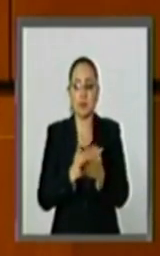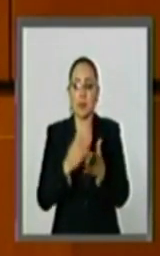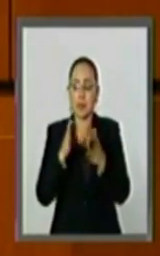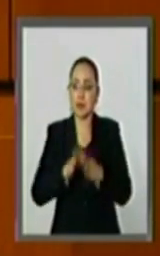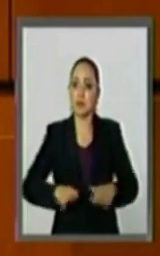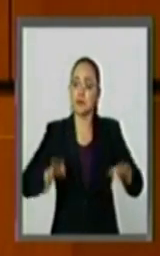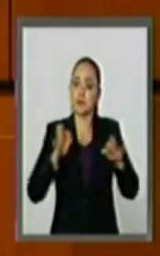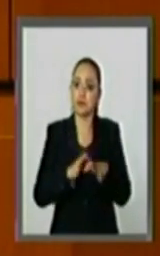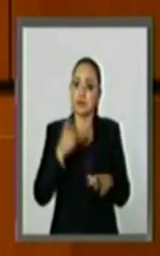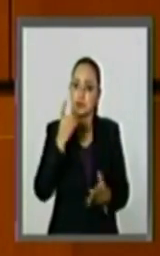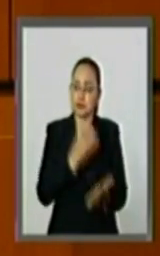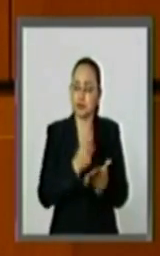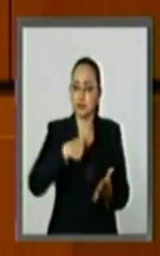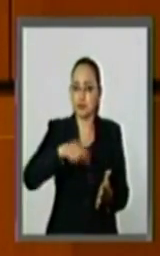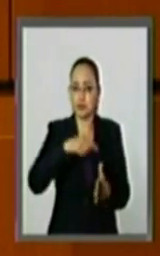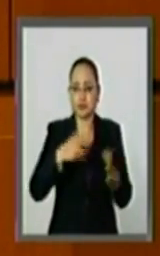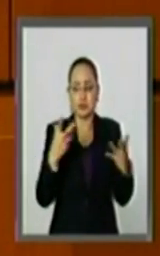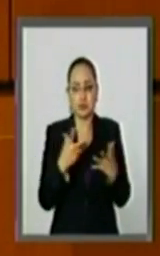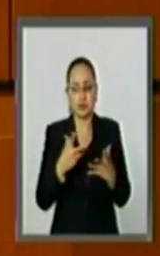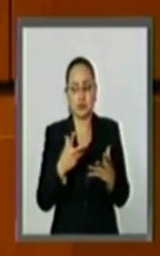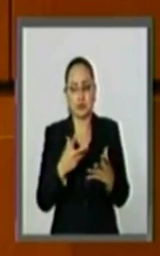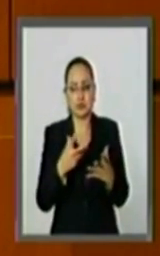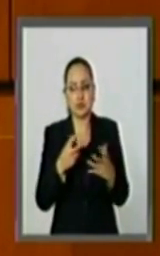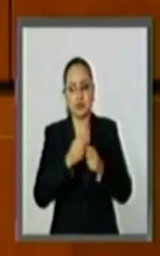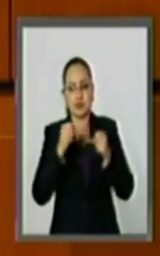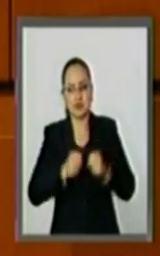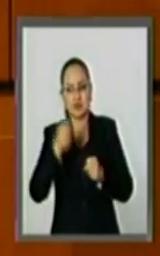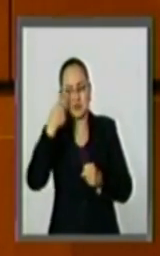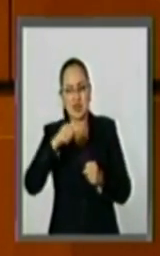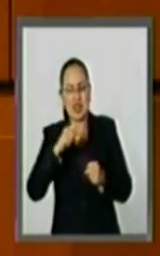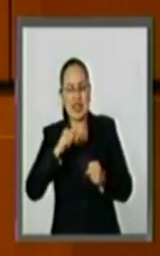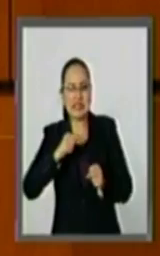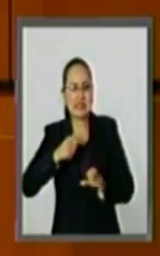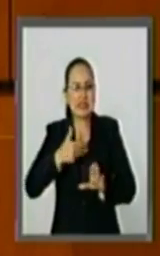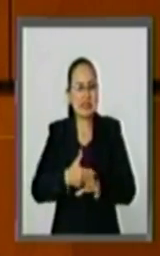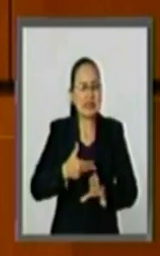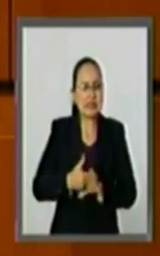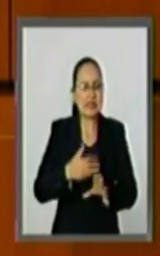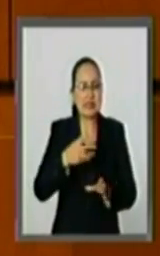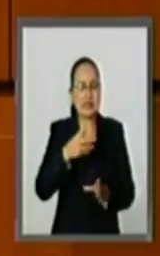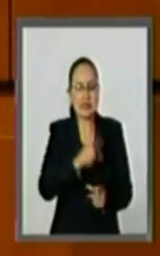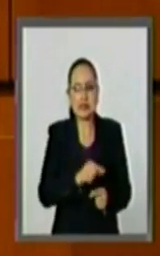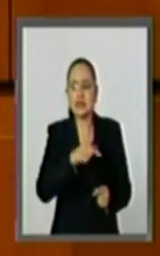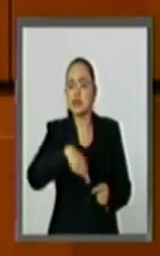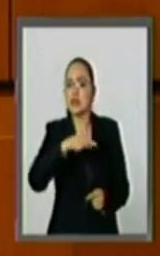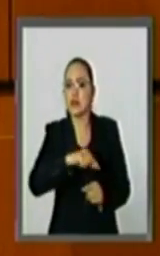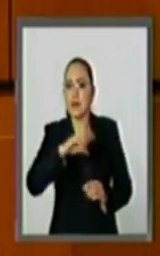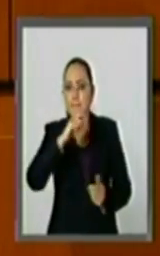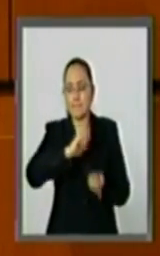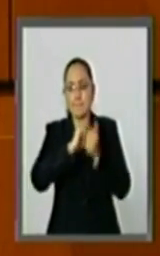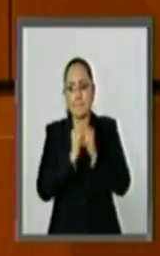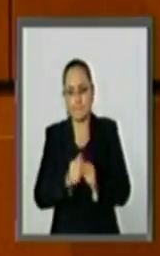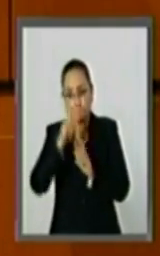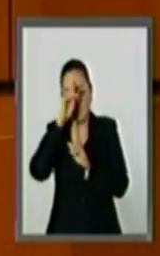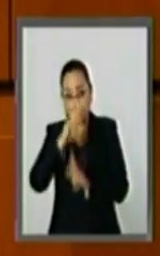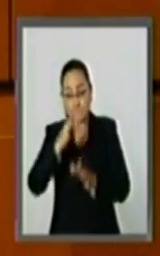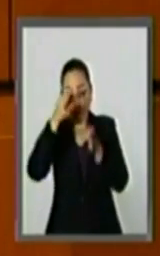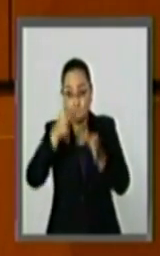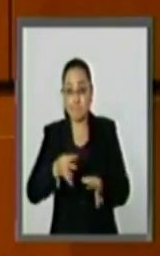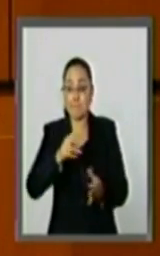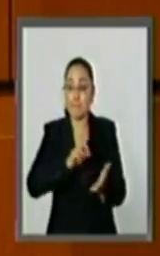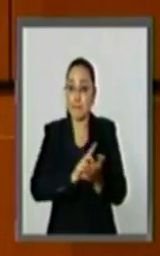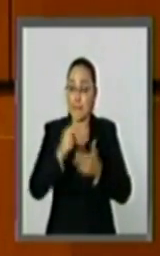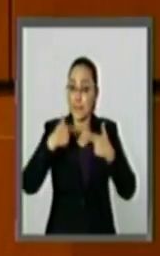No solamente salimos de un sistema tutelar ofensivo para pasar al respeto real de los derechos